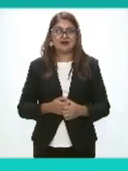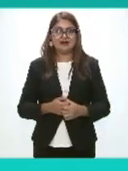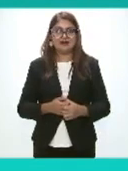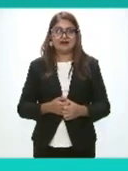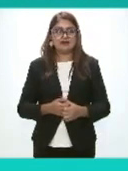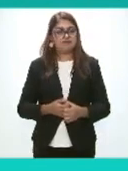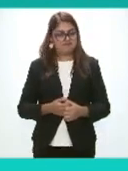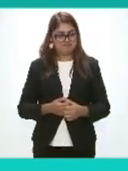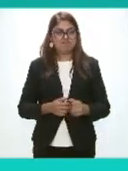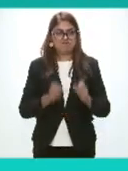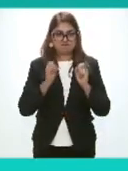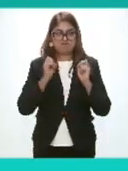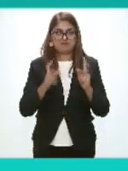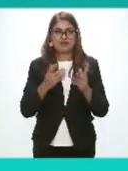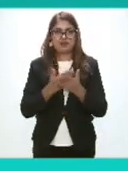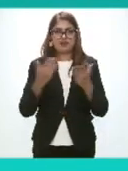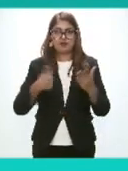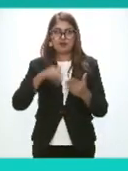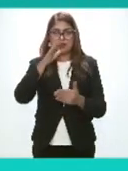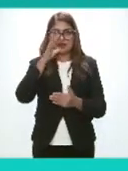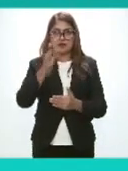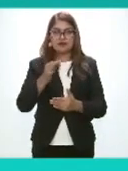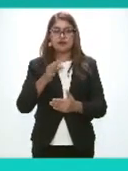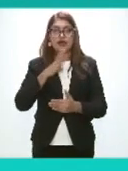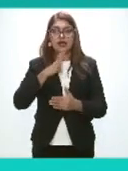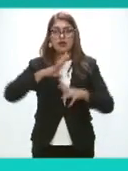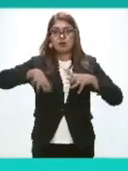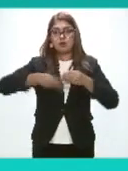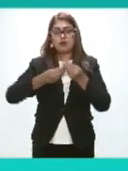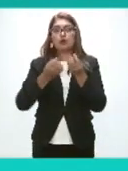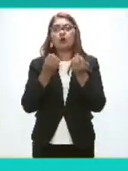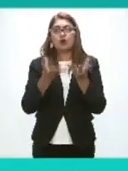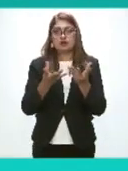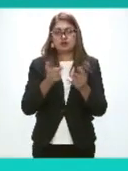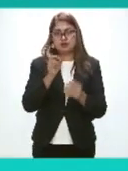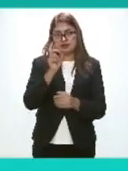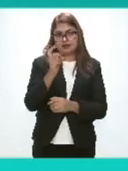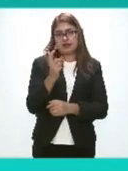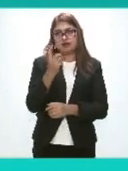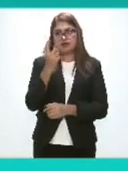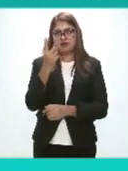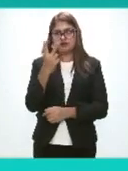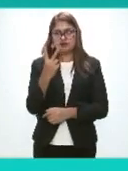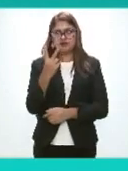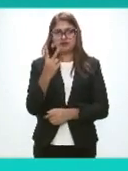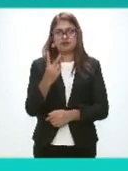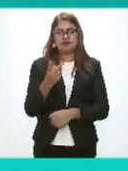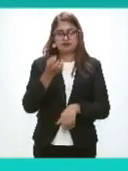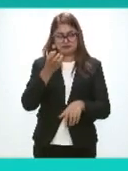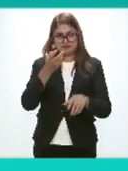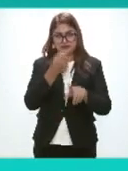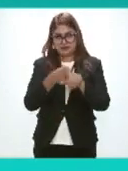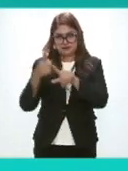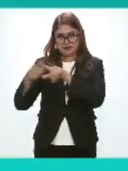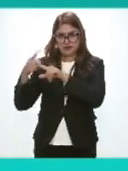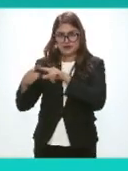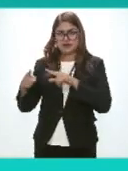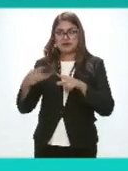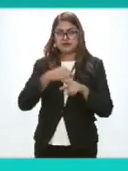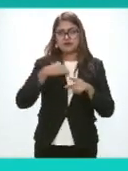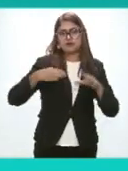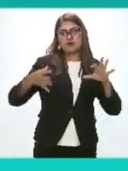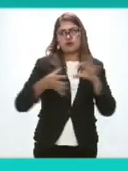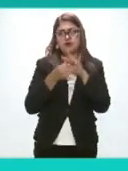Bueno Le informo Presidenta Que tenemos Un total De treinta Y dos Integrantes Del Pleno Del Consejo Nacional Del Sistema Nacional